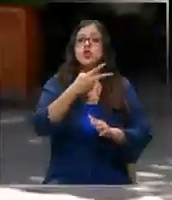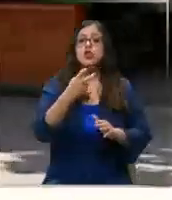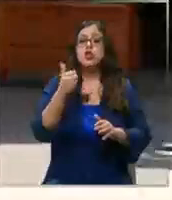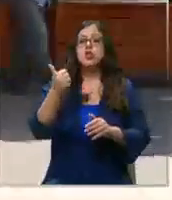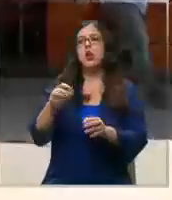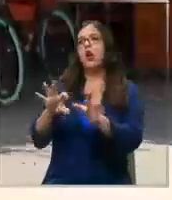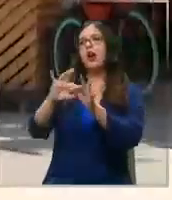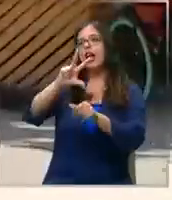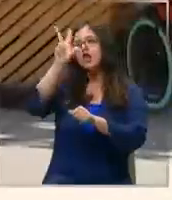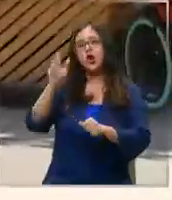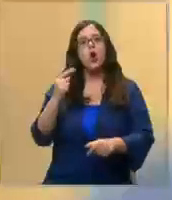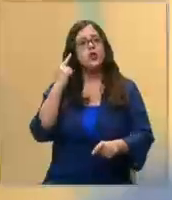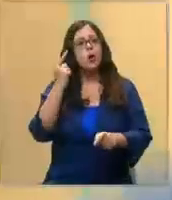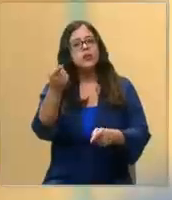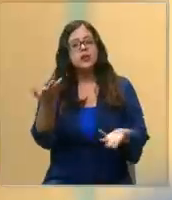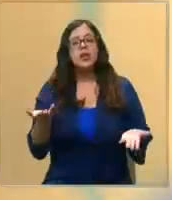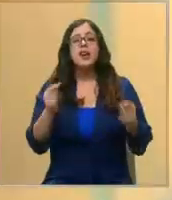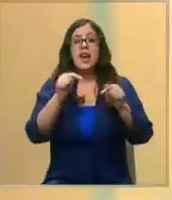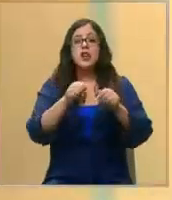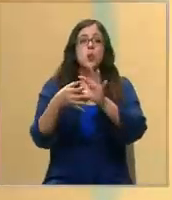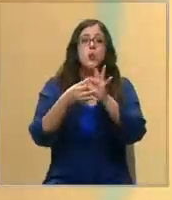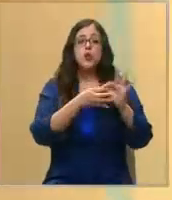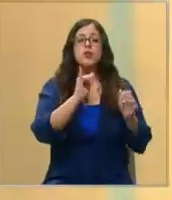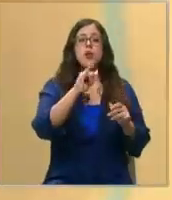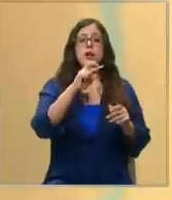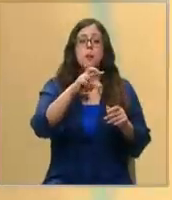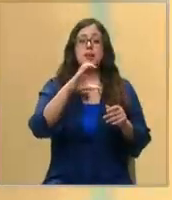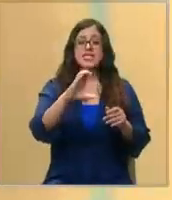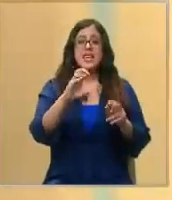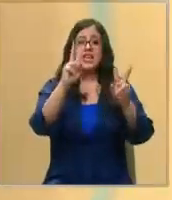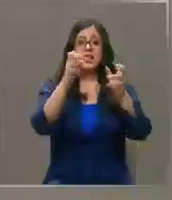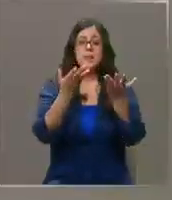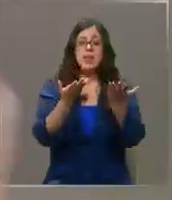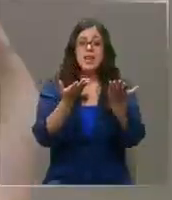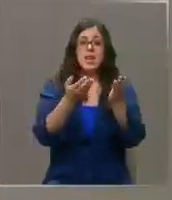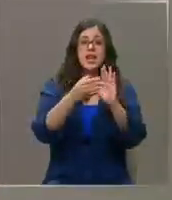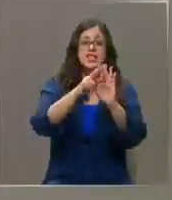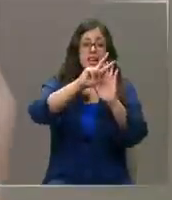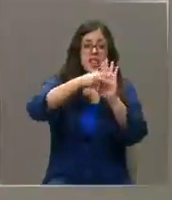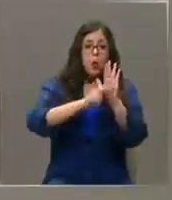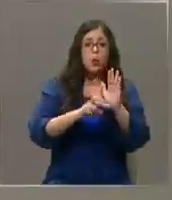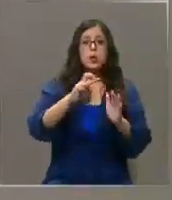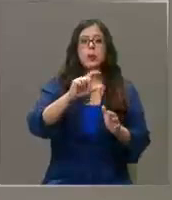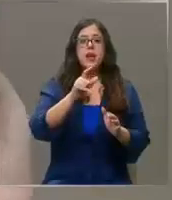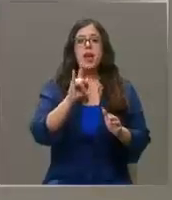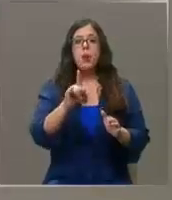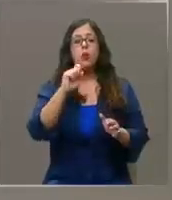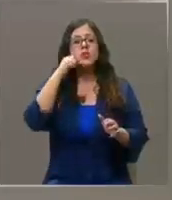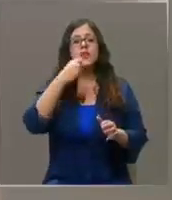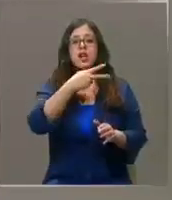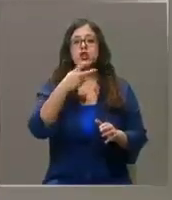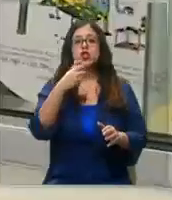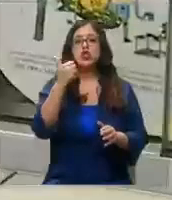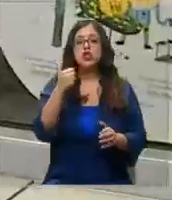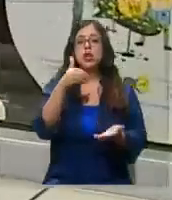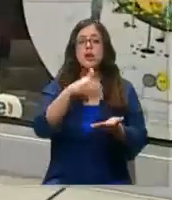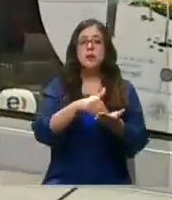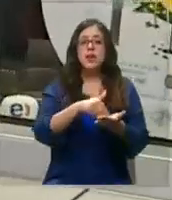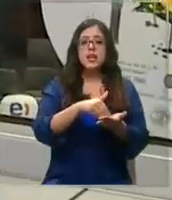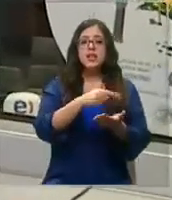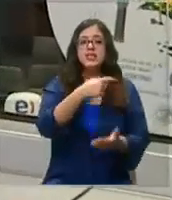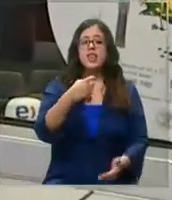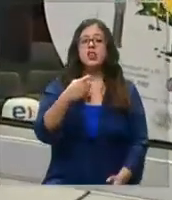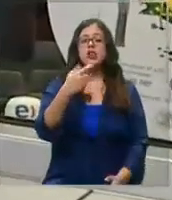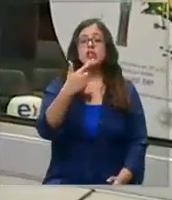escuche. Esta alza fue producto de la variación del IPC, porque por efecto de ajuste, la PGU llegará a los 206.173